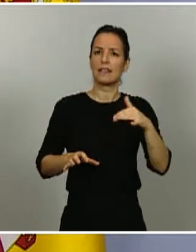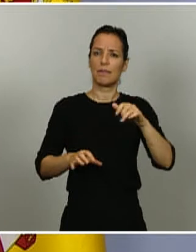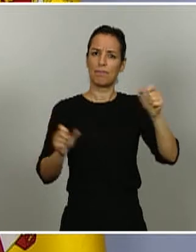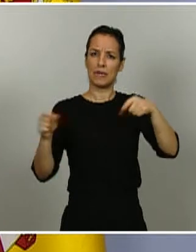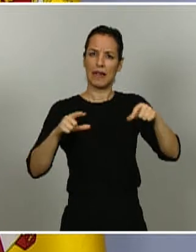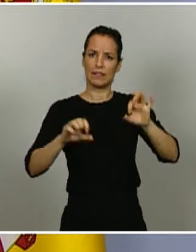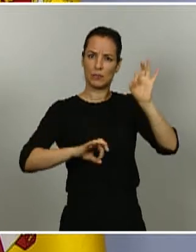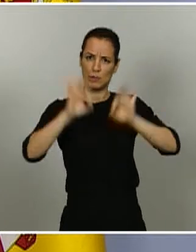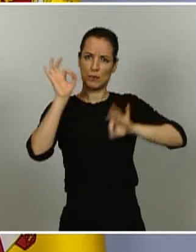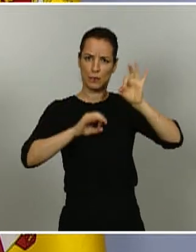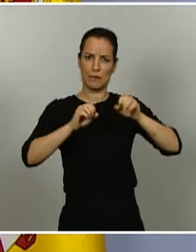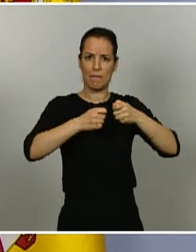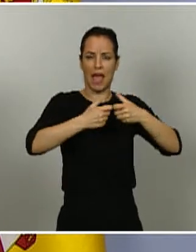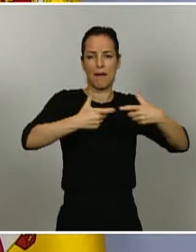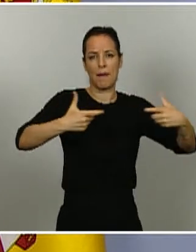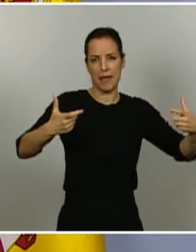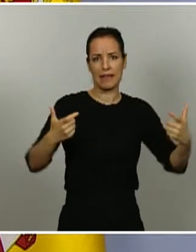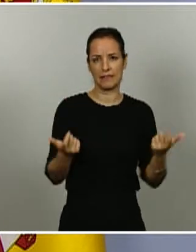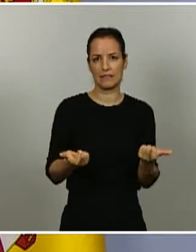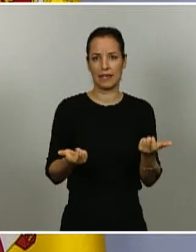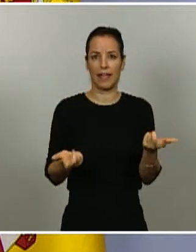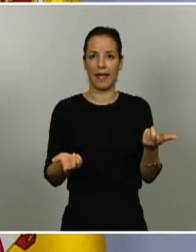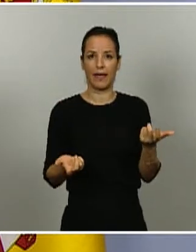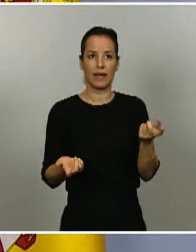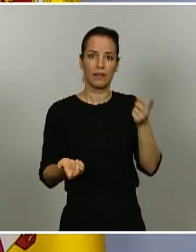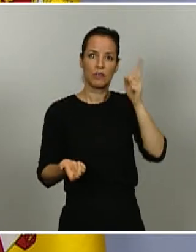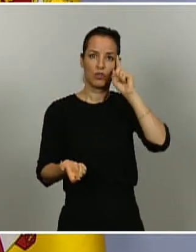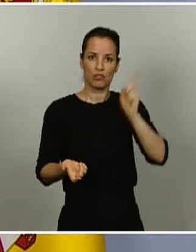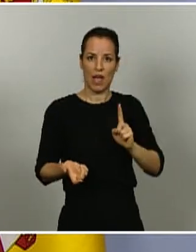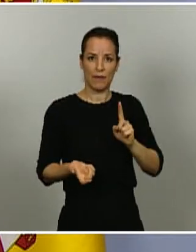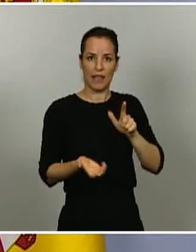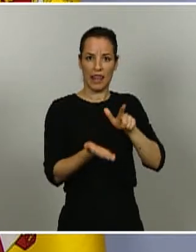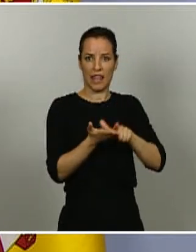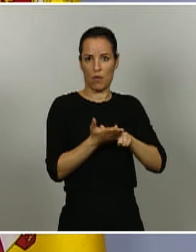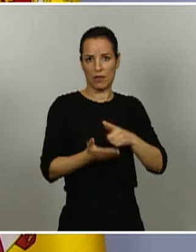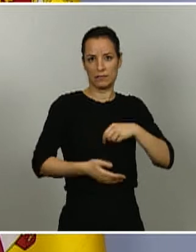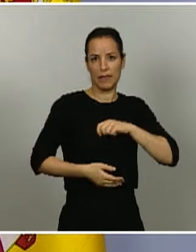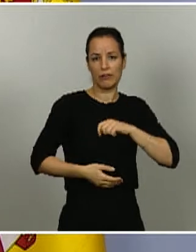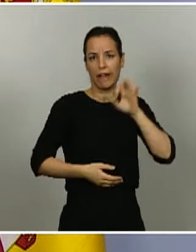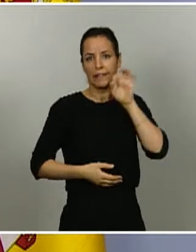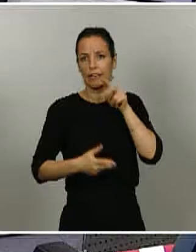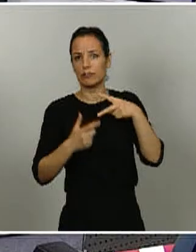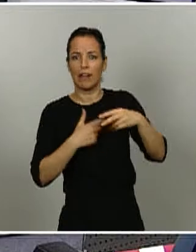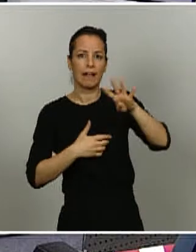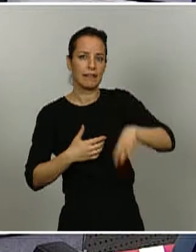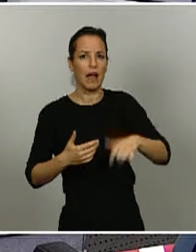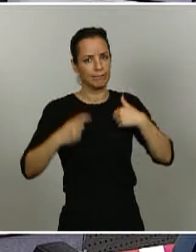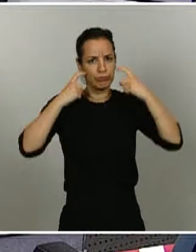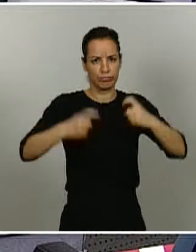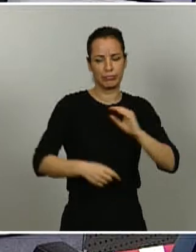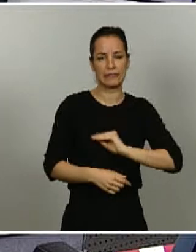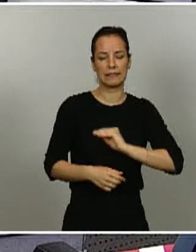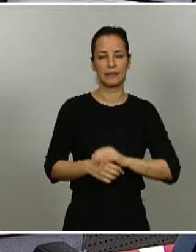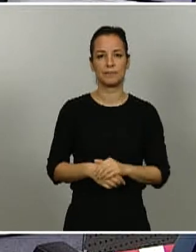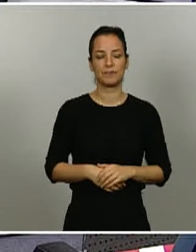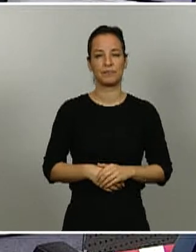población que no hablaba las lenguas cooficiales del Estado. Canal Sur toma la palabra. Adelante.